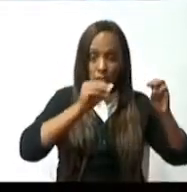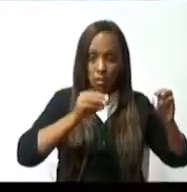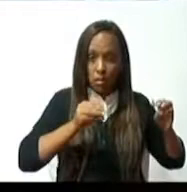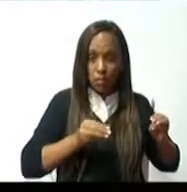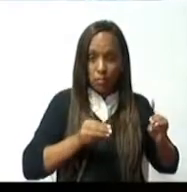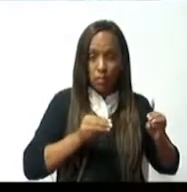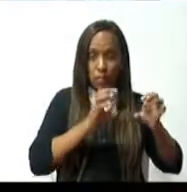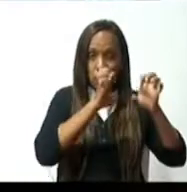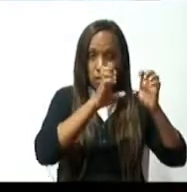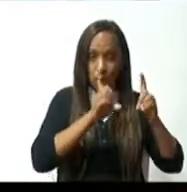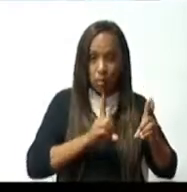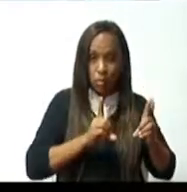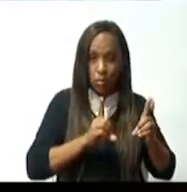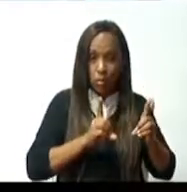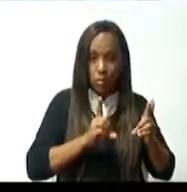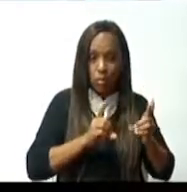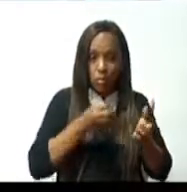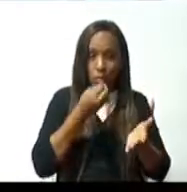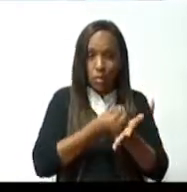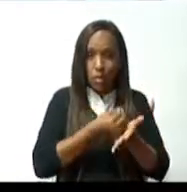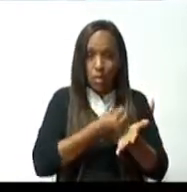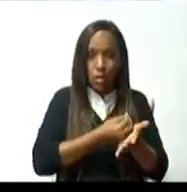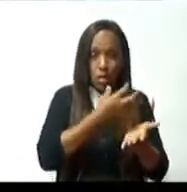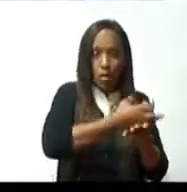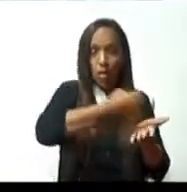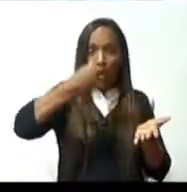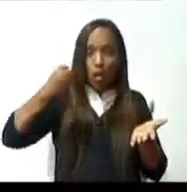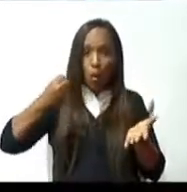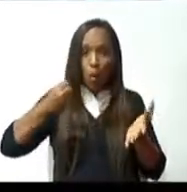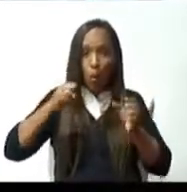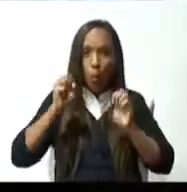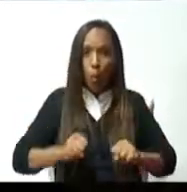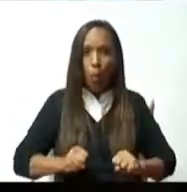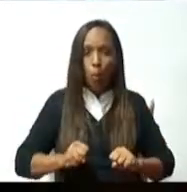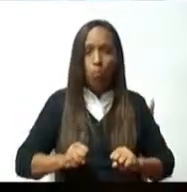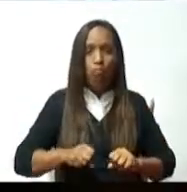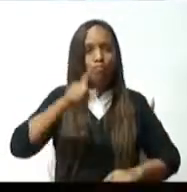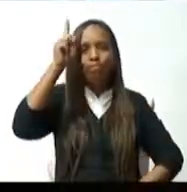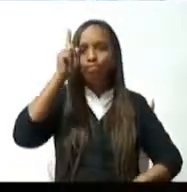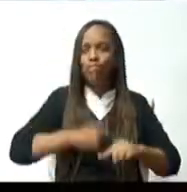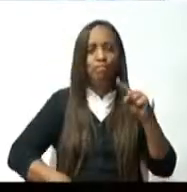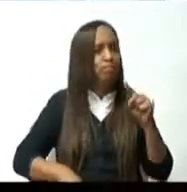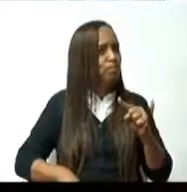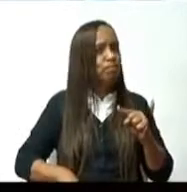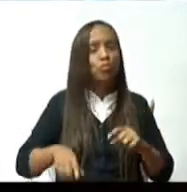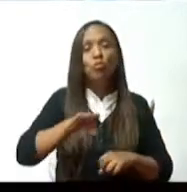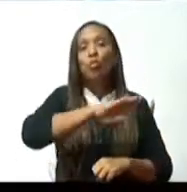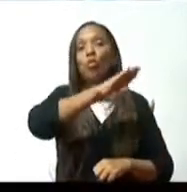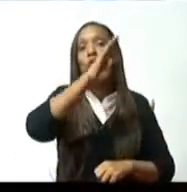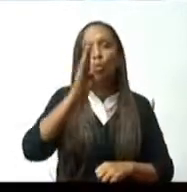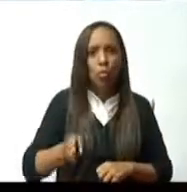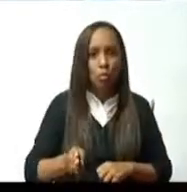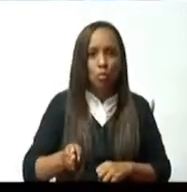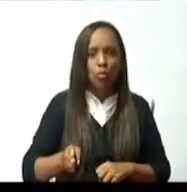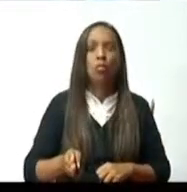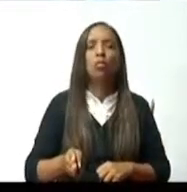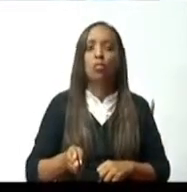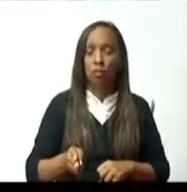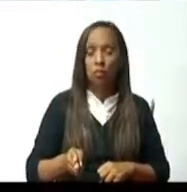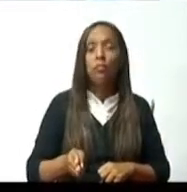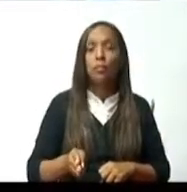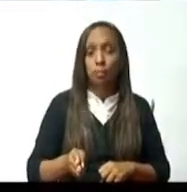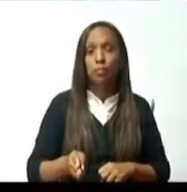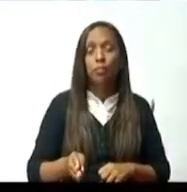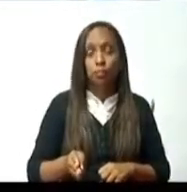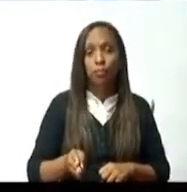Recibimos muchas llamadas y ahora con la modernidad, el que le presta atención a todas las llamadas